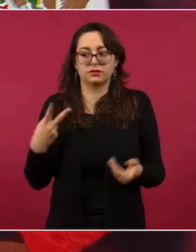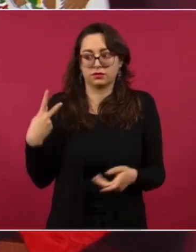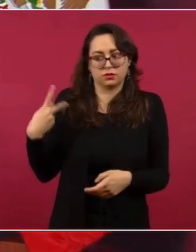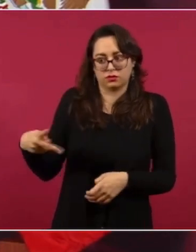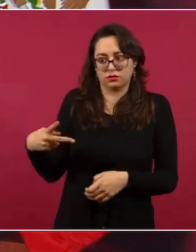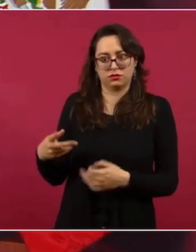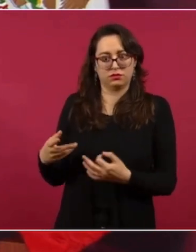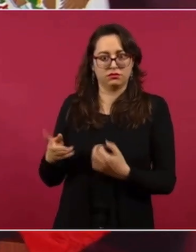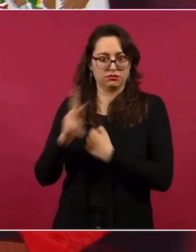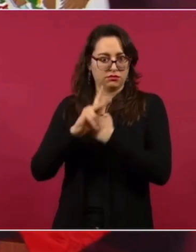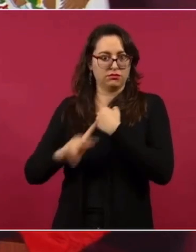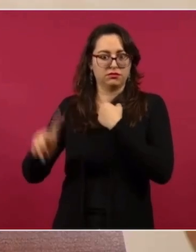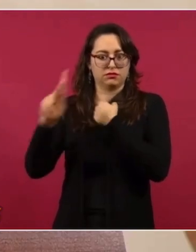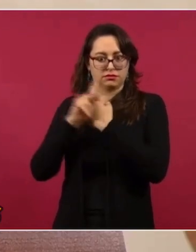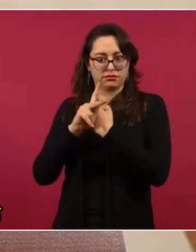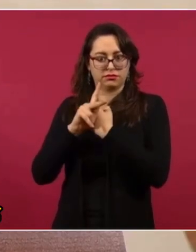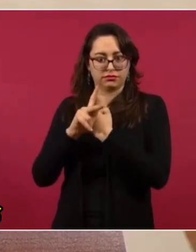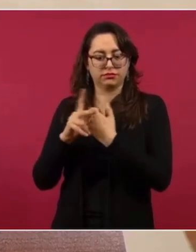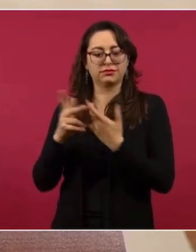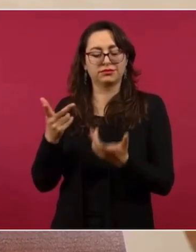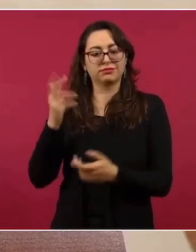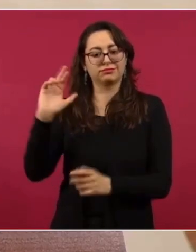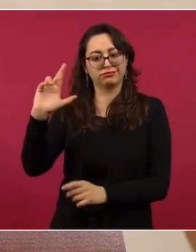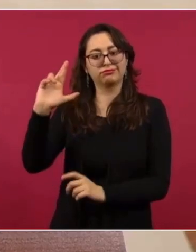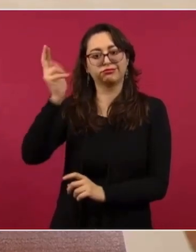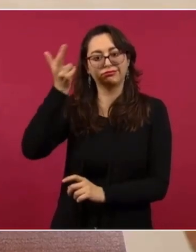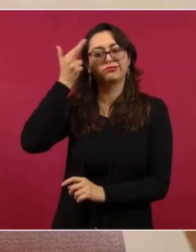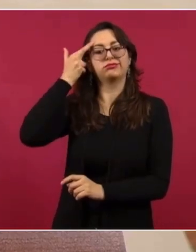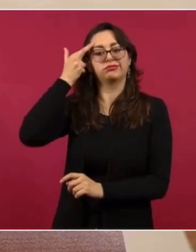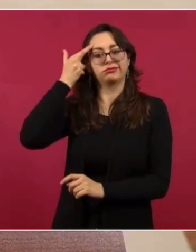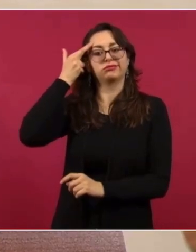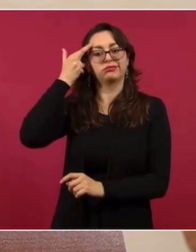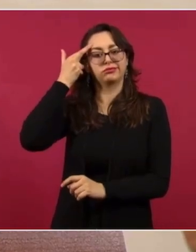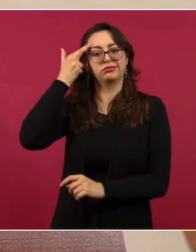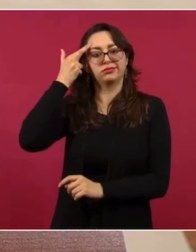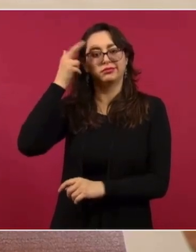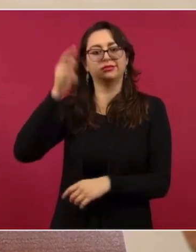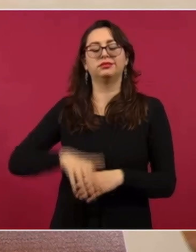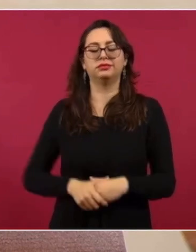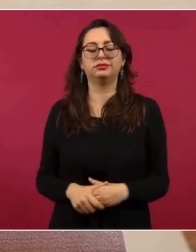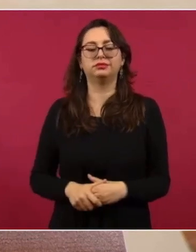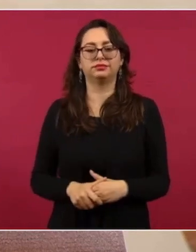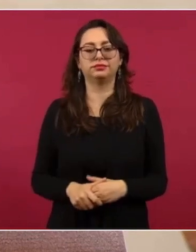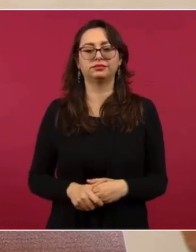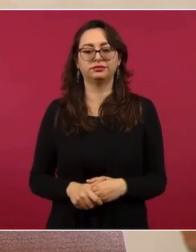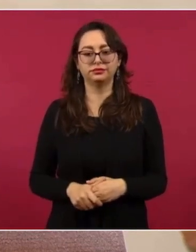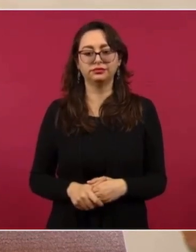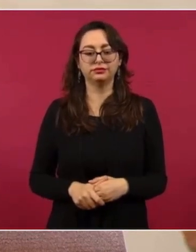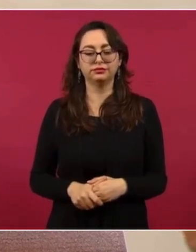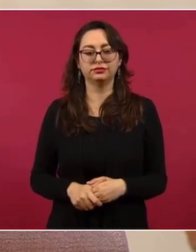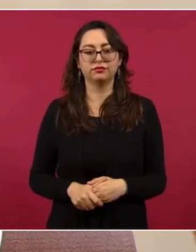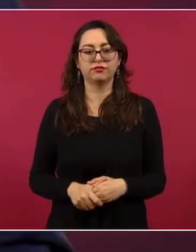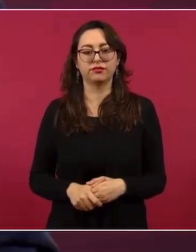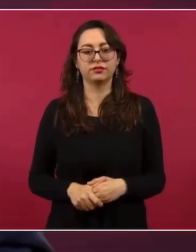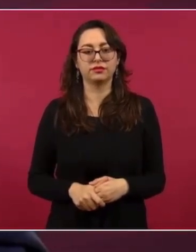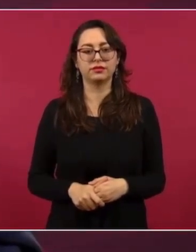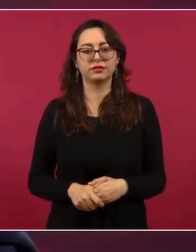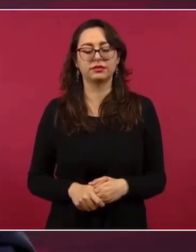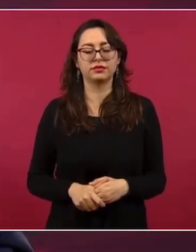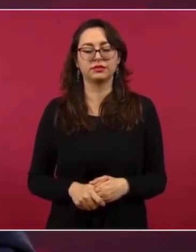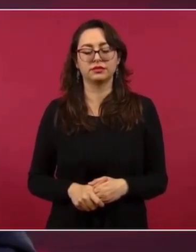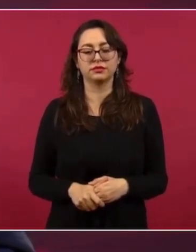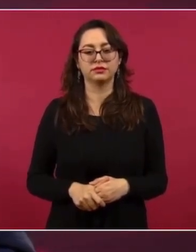Por eso hay que recordar a Torrijos y a Carter. Es interesante porque